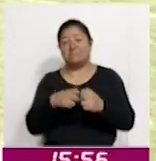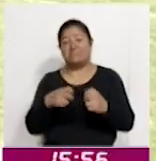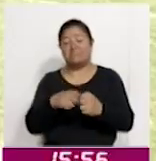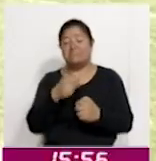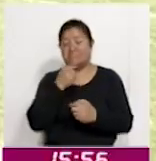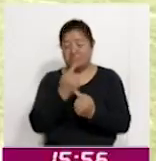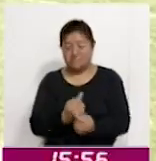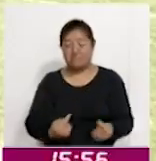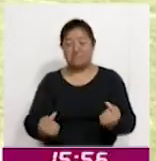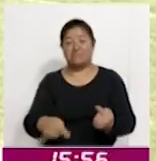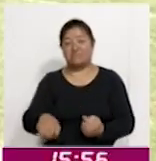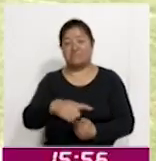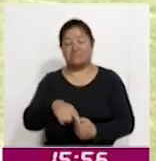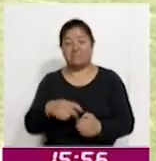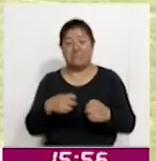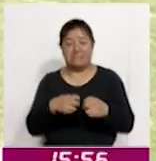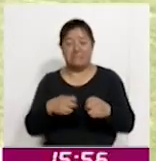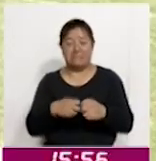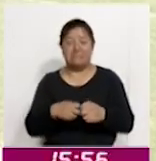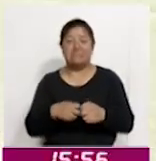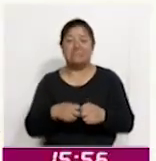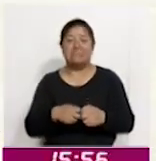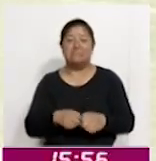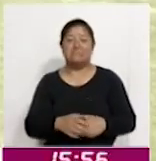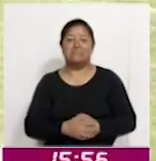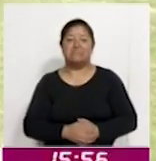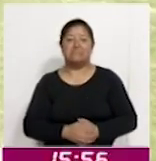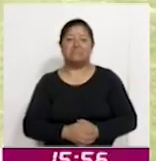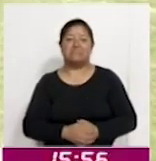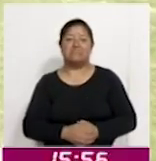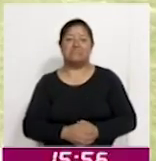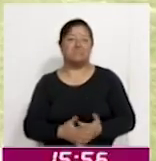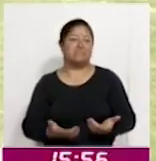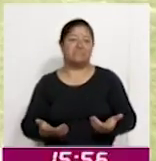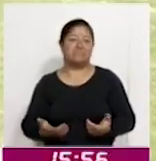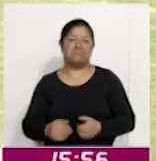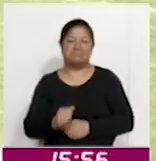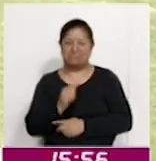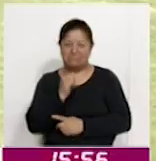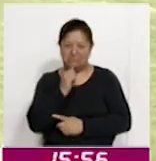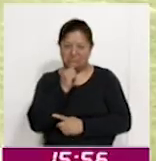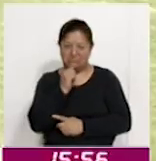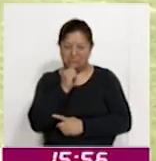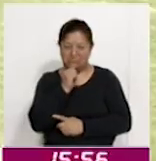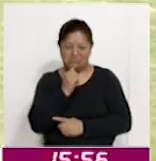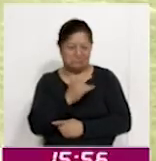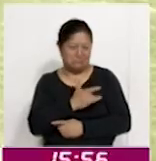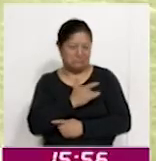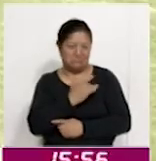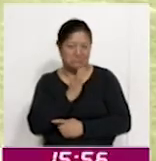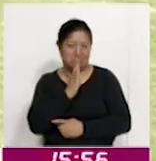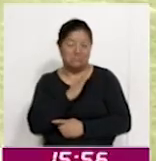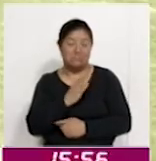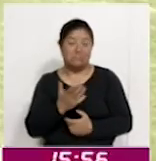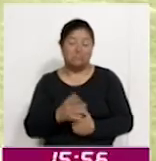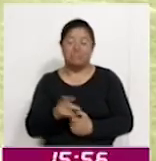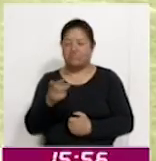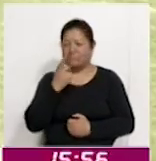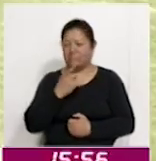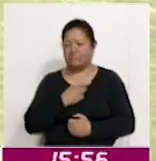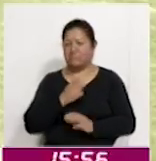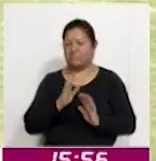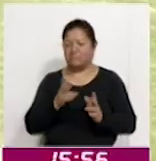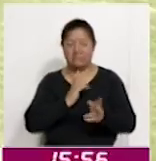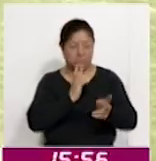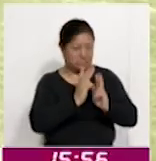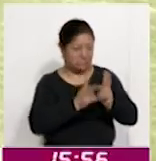pues a esta edad aún no los traicionan. Claro, es lo que hemos platicado en la Liga, todos